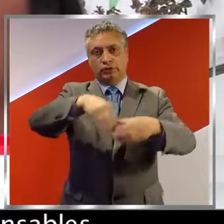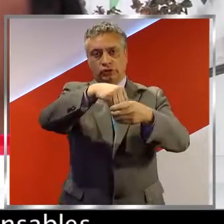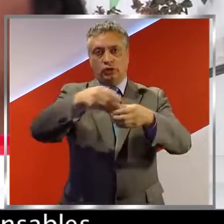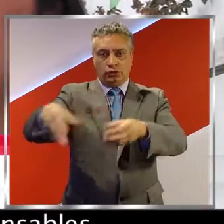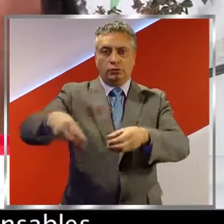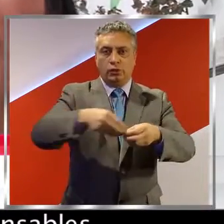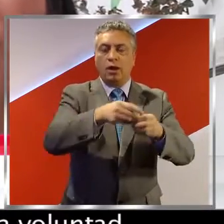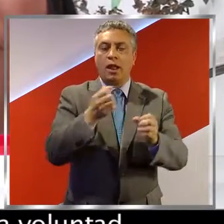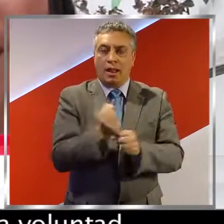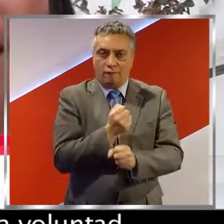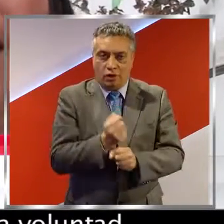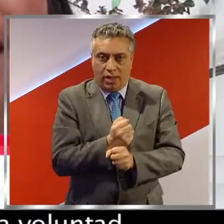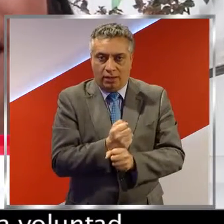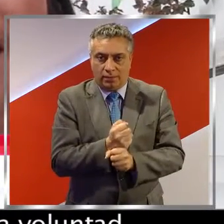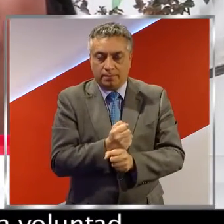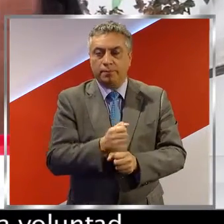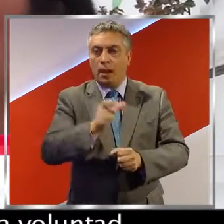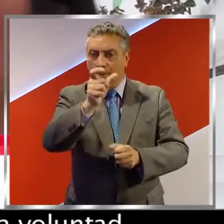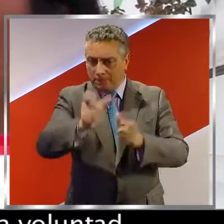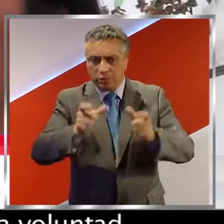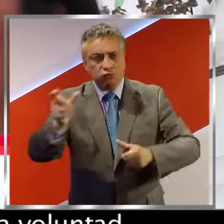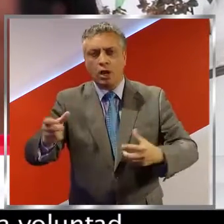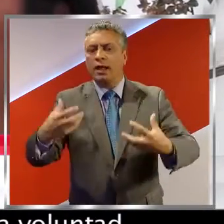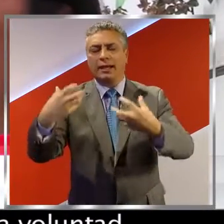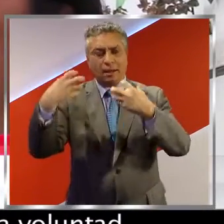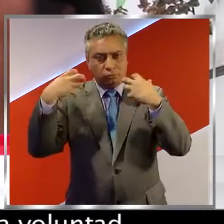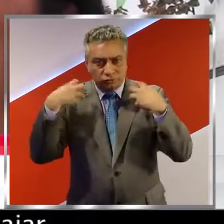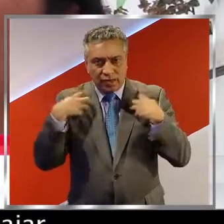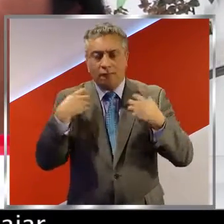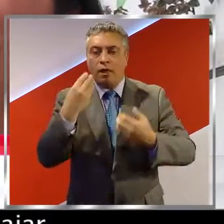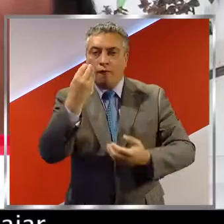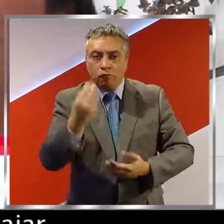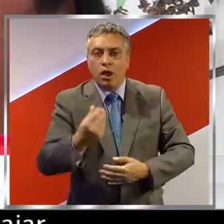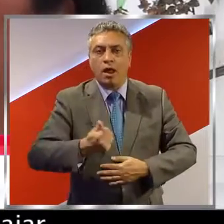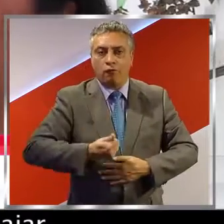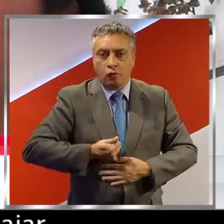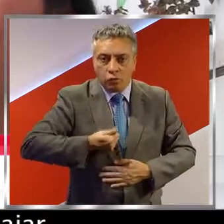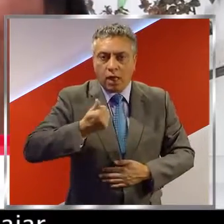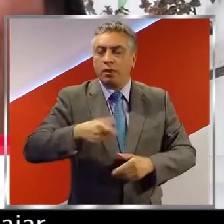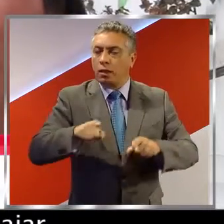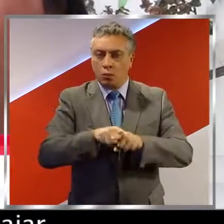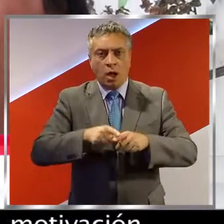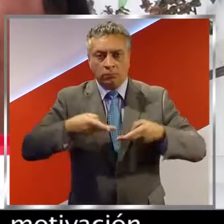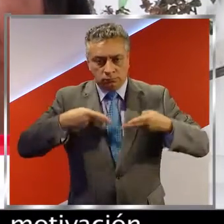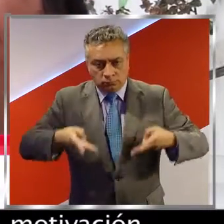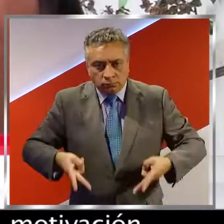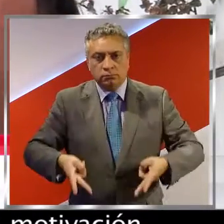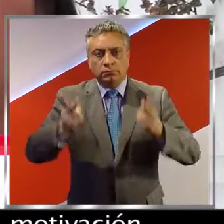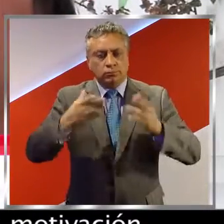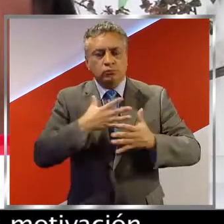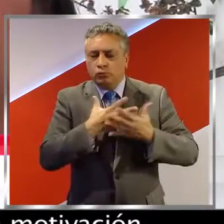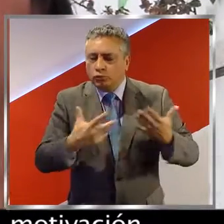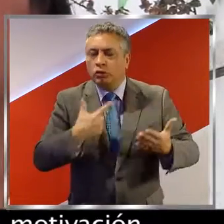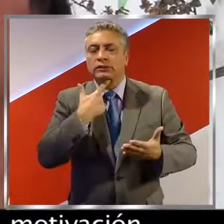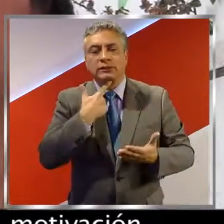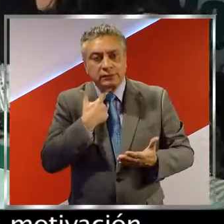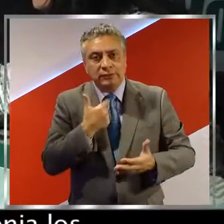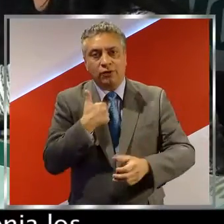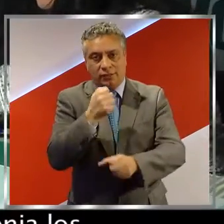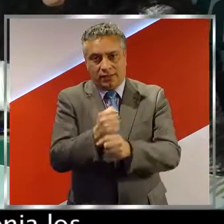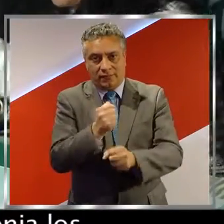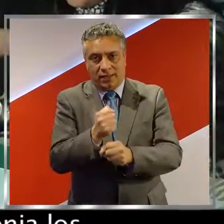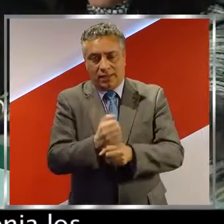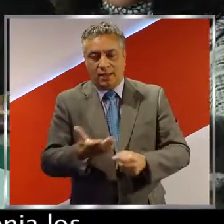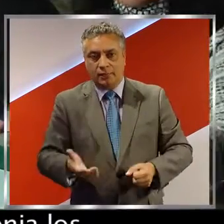responsables, son personas con muy buena voluntad, muy dispuestas a trabajar, con muchas ganas, con mucha motivación.